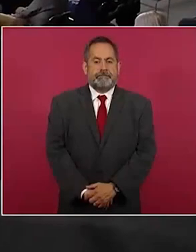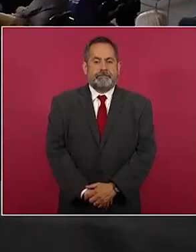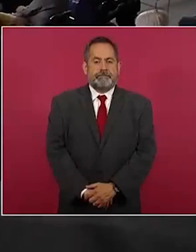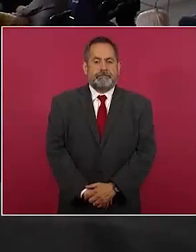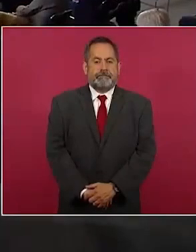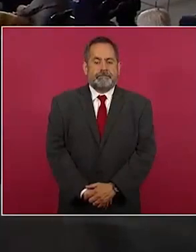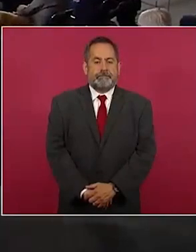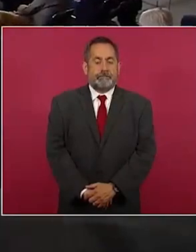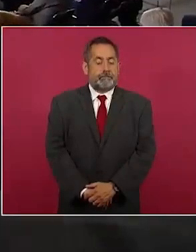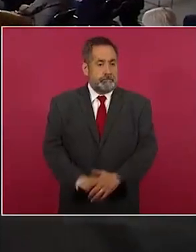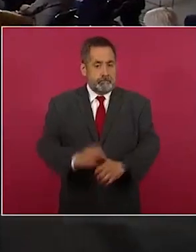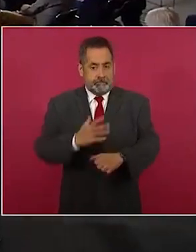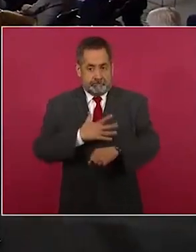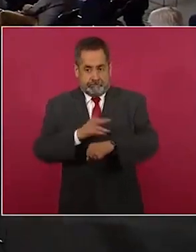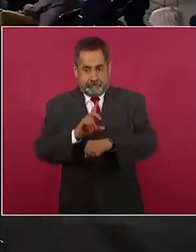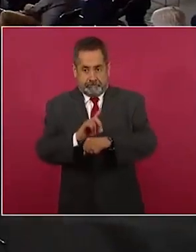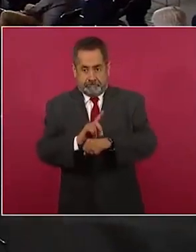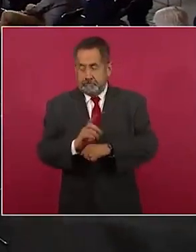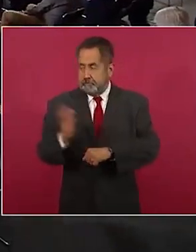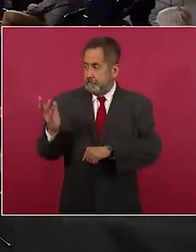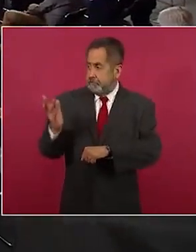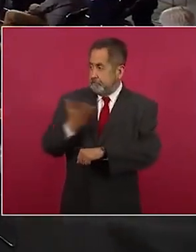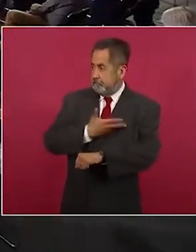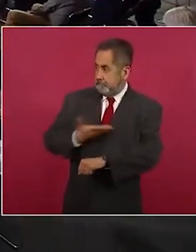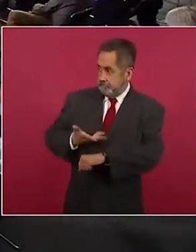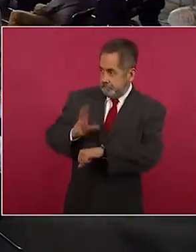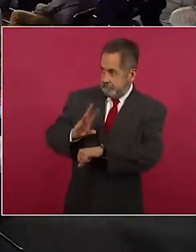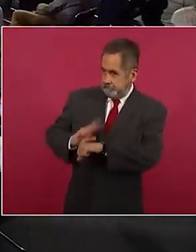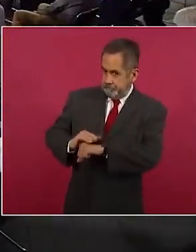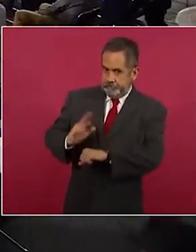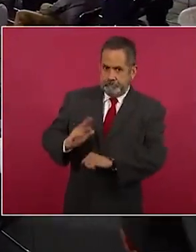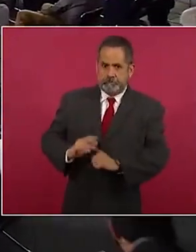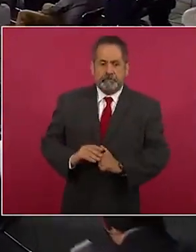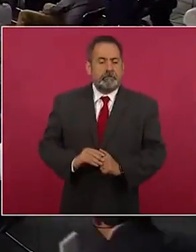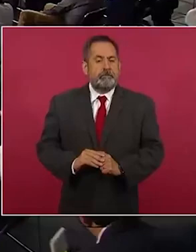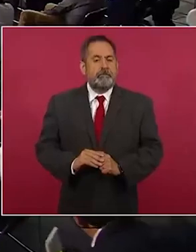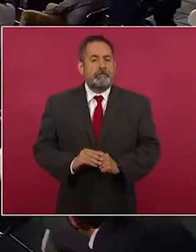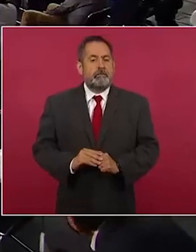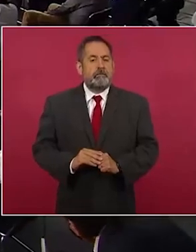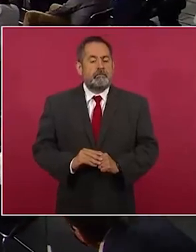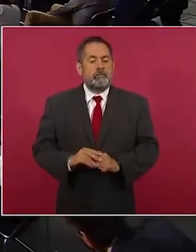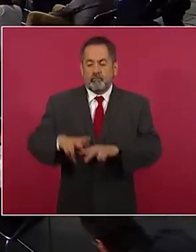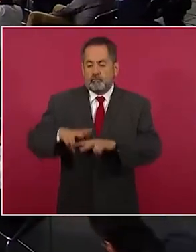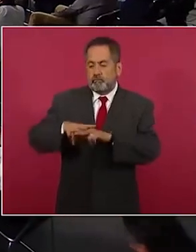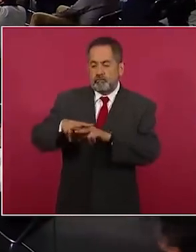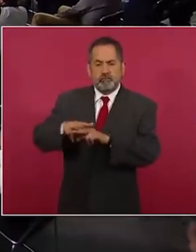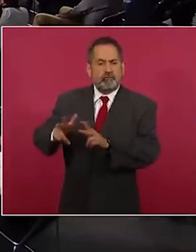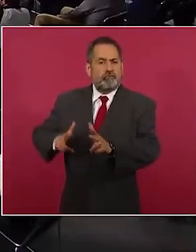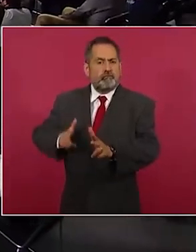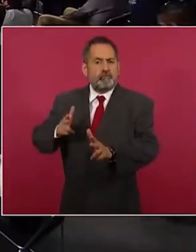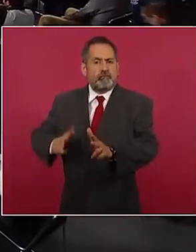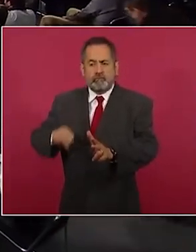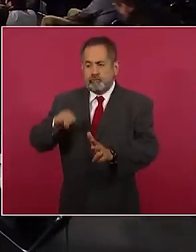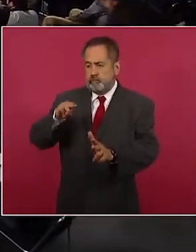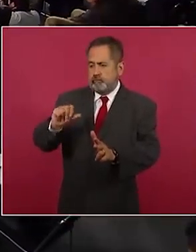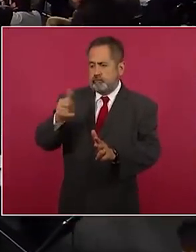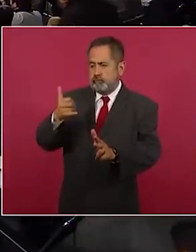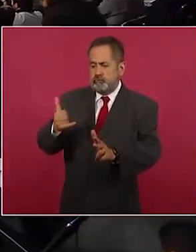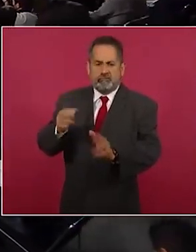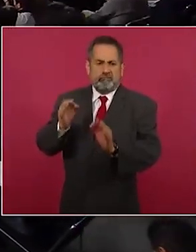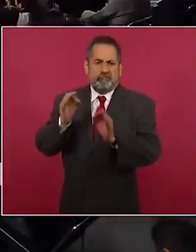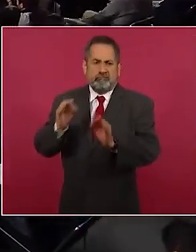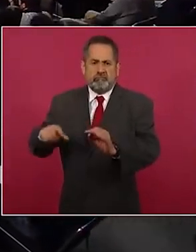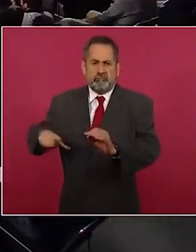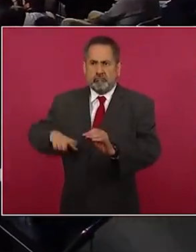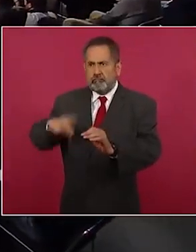Muy buenos días, con su permiso, señor presidente. El TREMAYA es un proyecto prioritario del Gobierno de